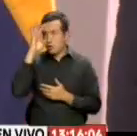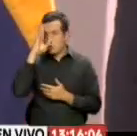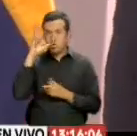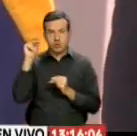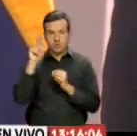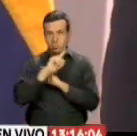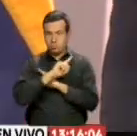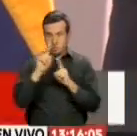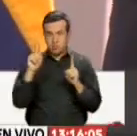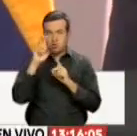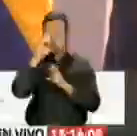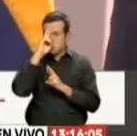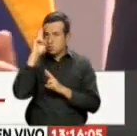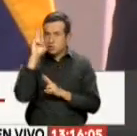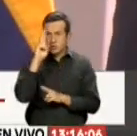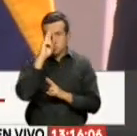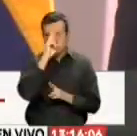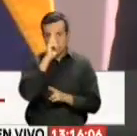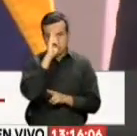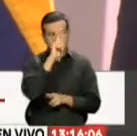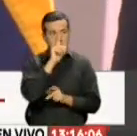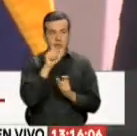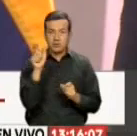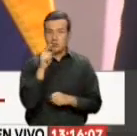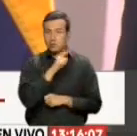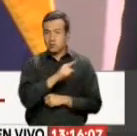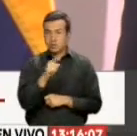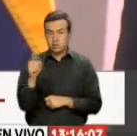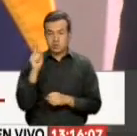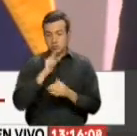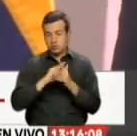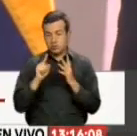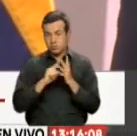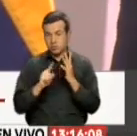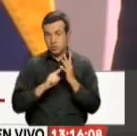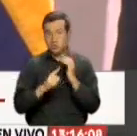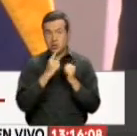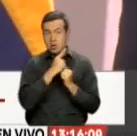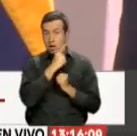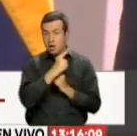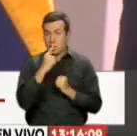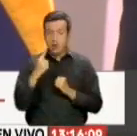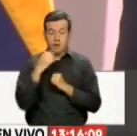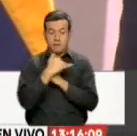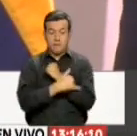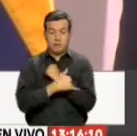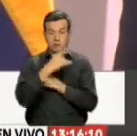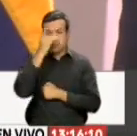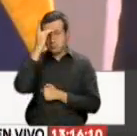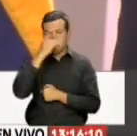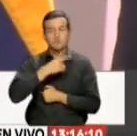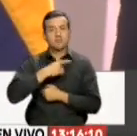Que va a respetar la diversidad y las diferencias Que cada pueblo decida al elegir a sus